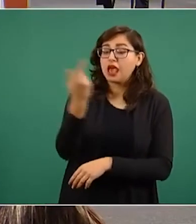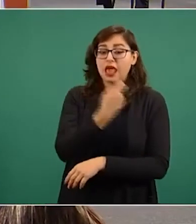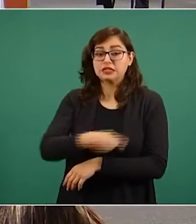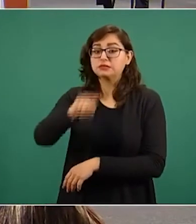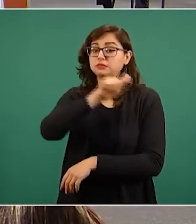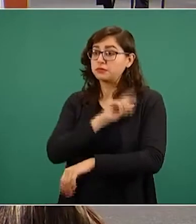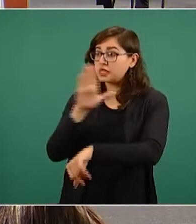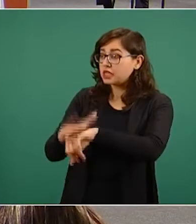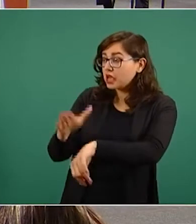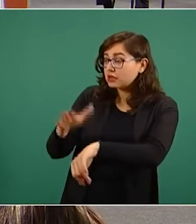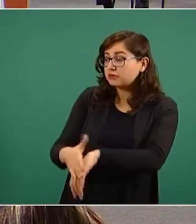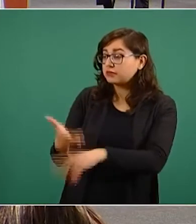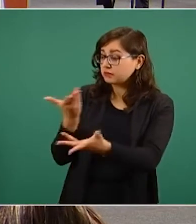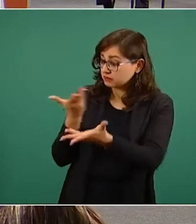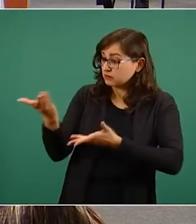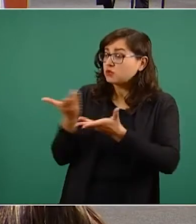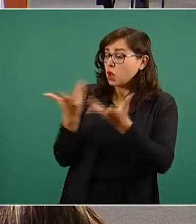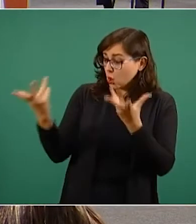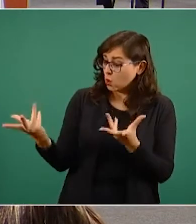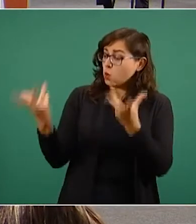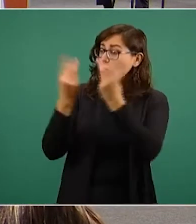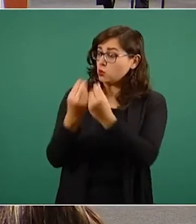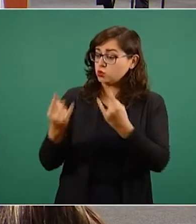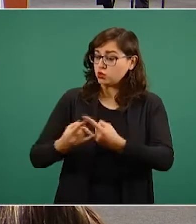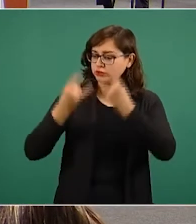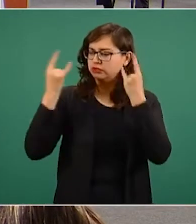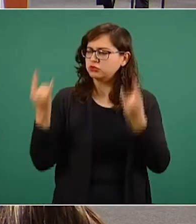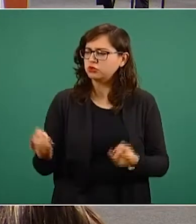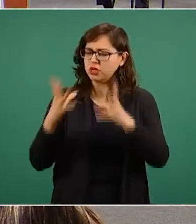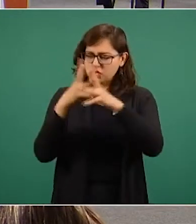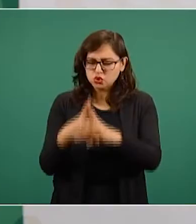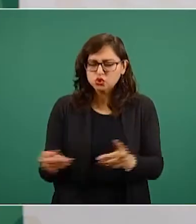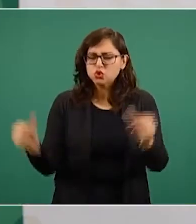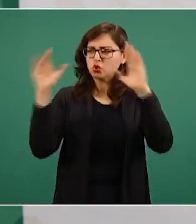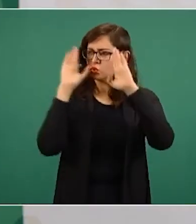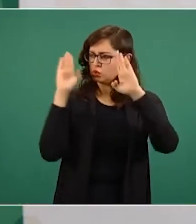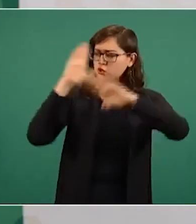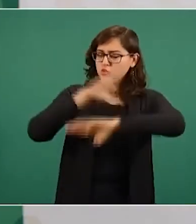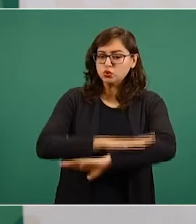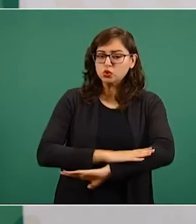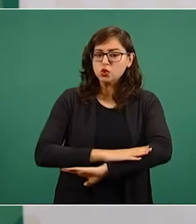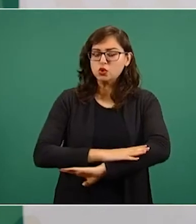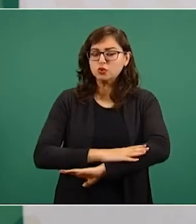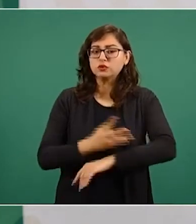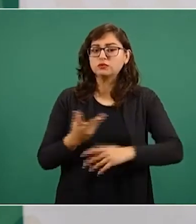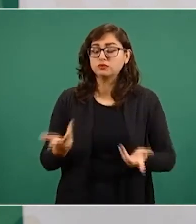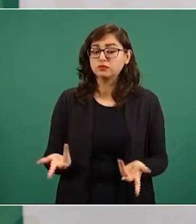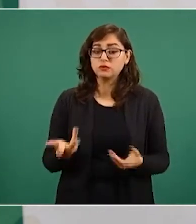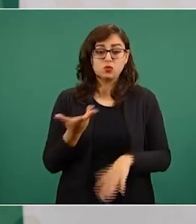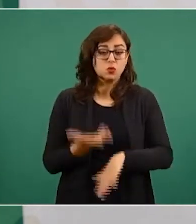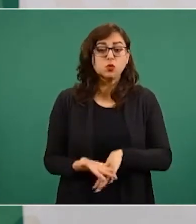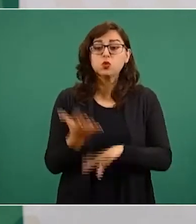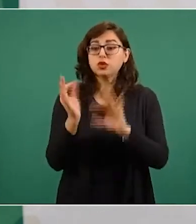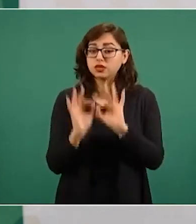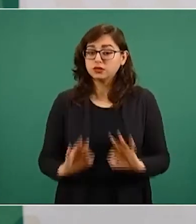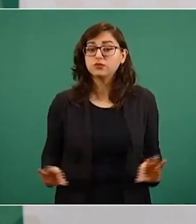que sea partícipe de esta reconciliación histórica, tanto por su función principalísima en